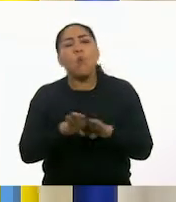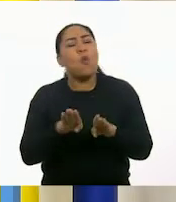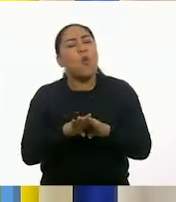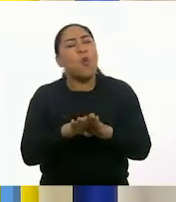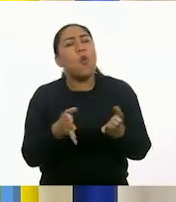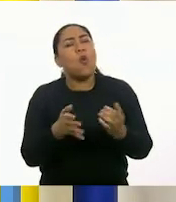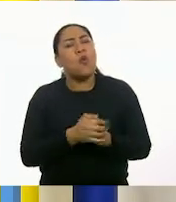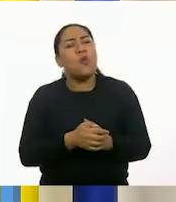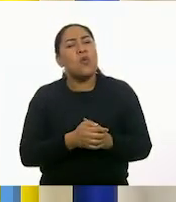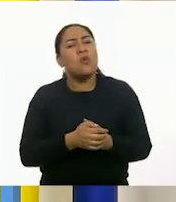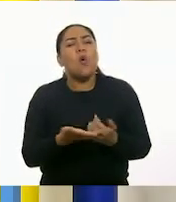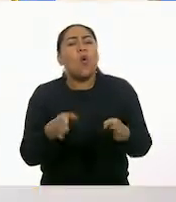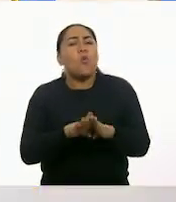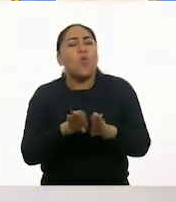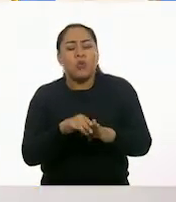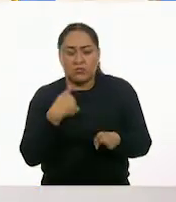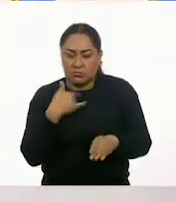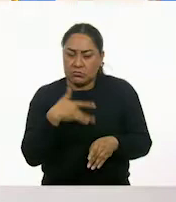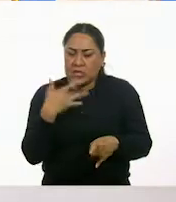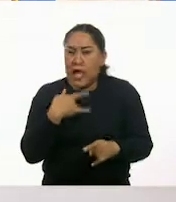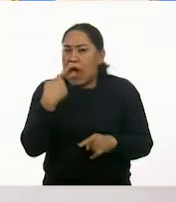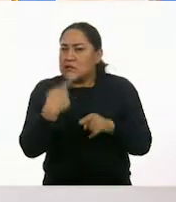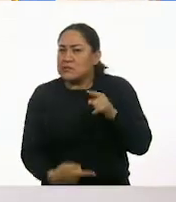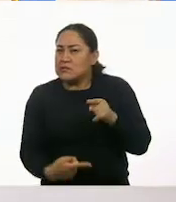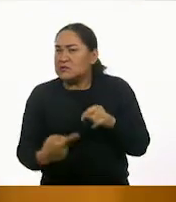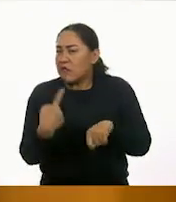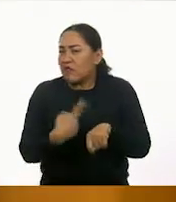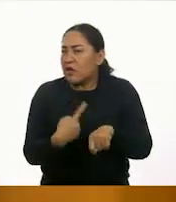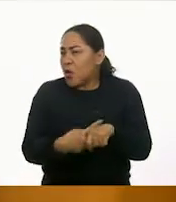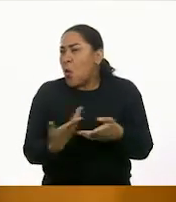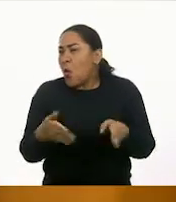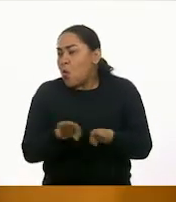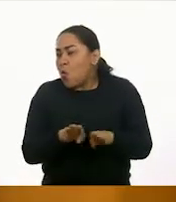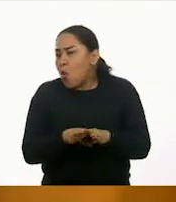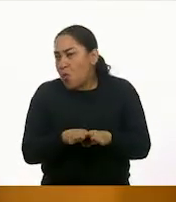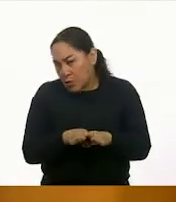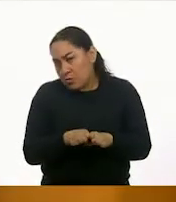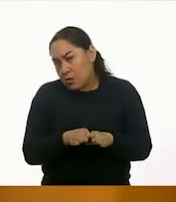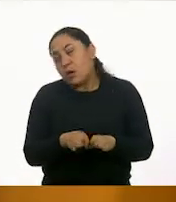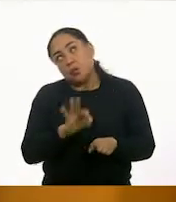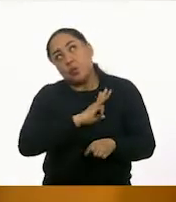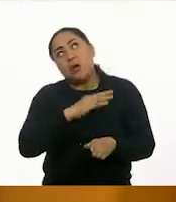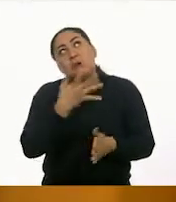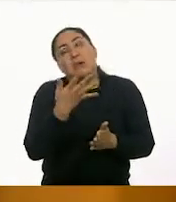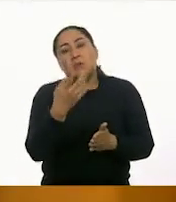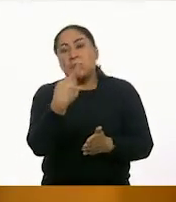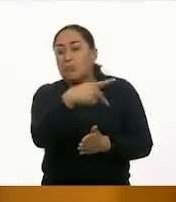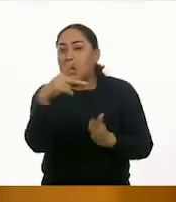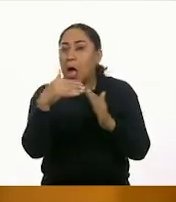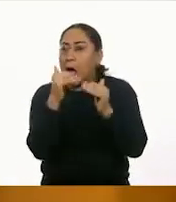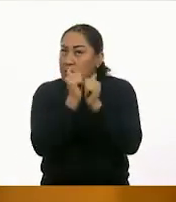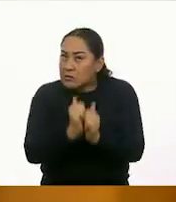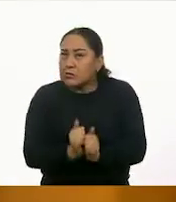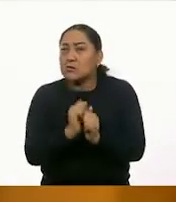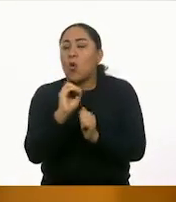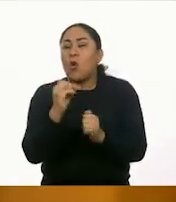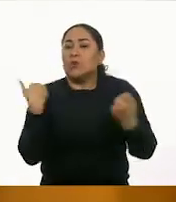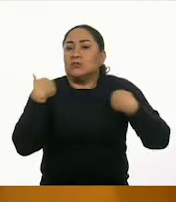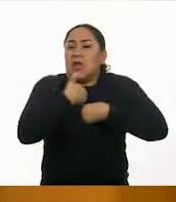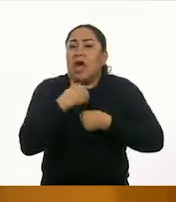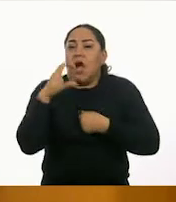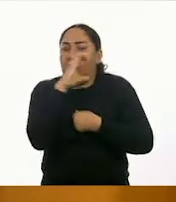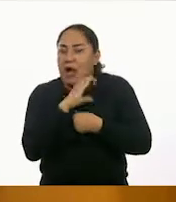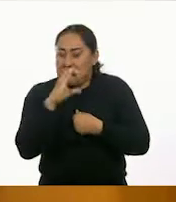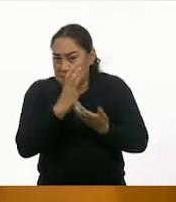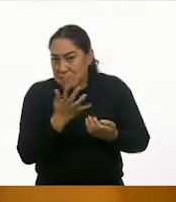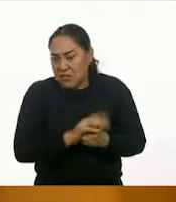¿Cómo prevenir? Podemos prevenir con el doctor, con acciones, hasta resguardándonos en casa, cobijándonos. Pero, ¿qué es